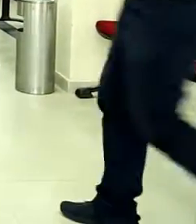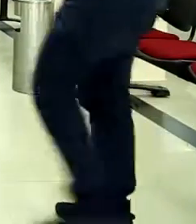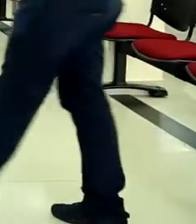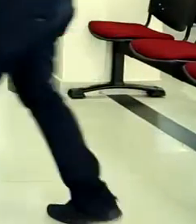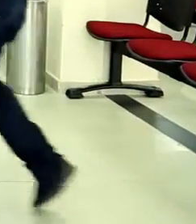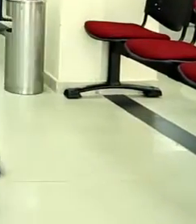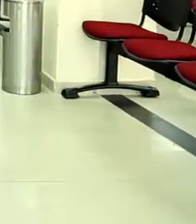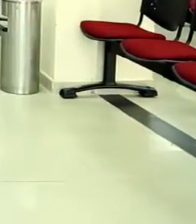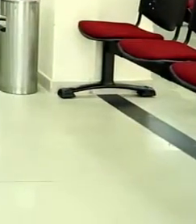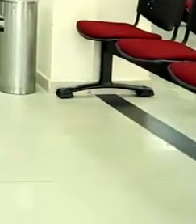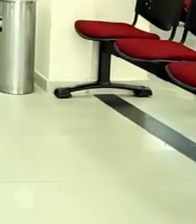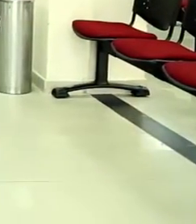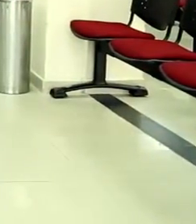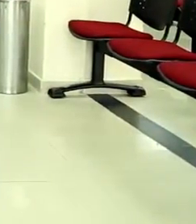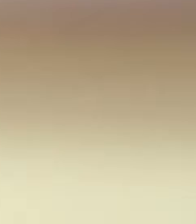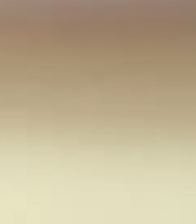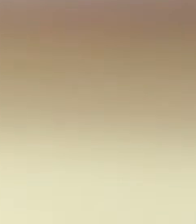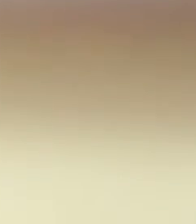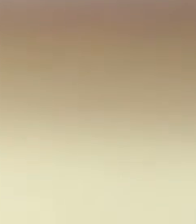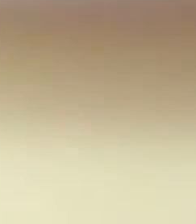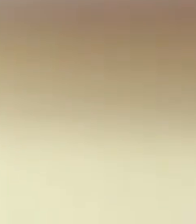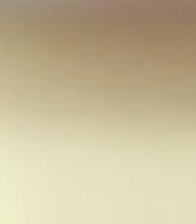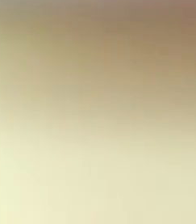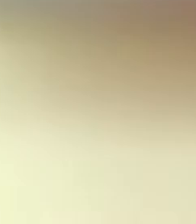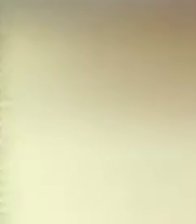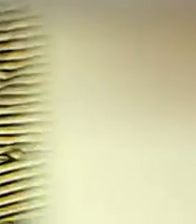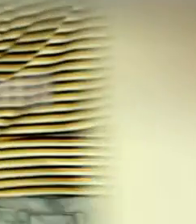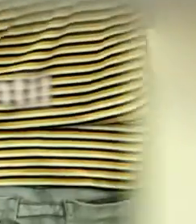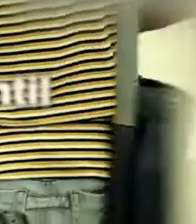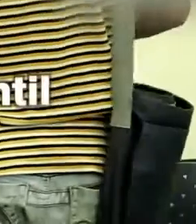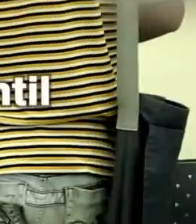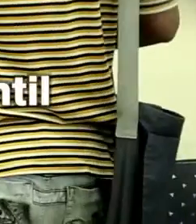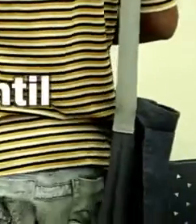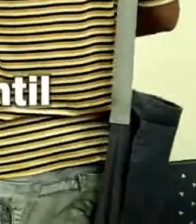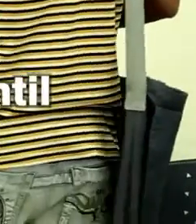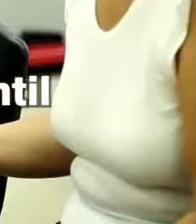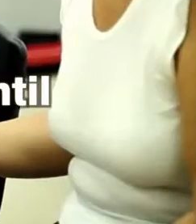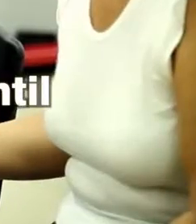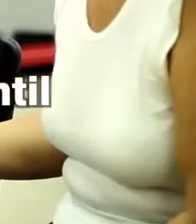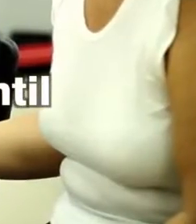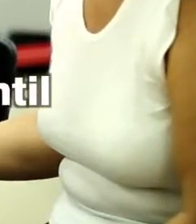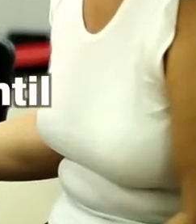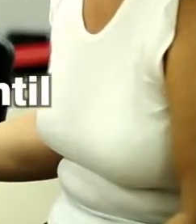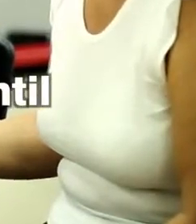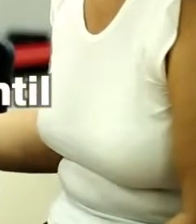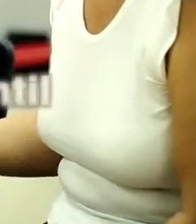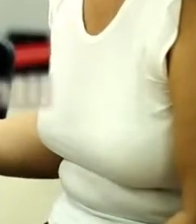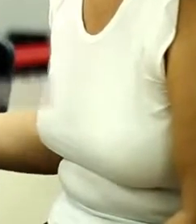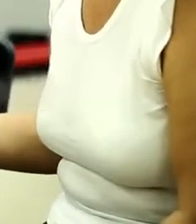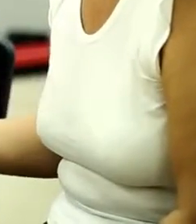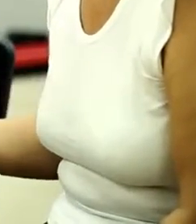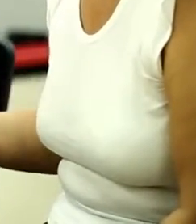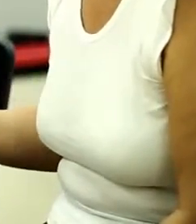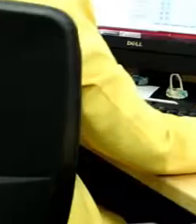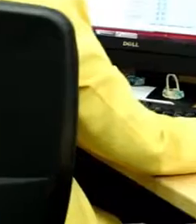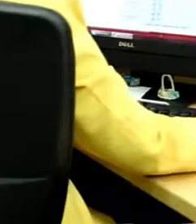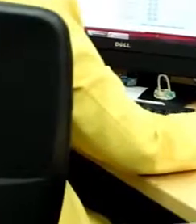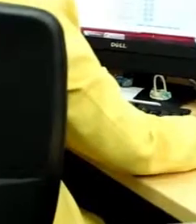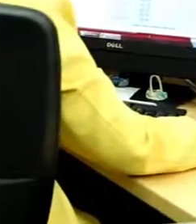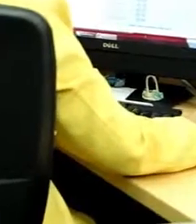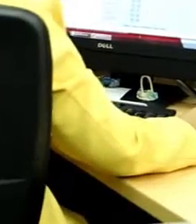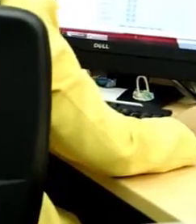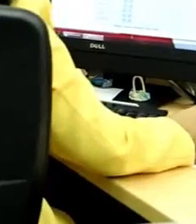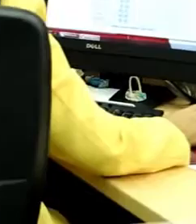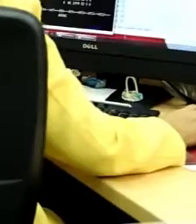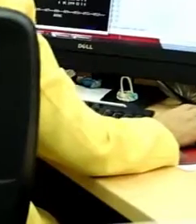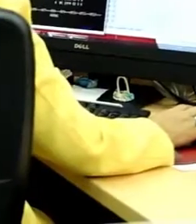Si eres comerciante o empresario, esto te interesa. Renueva ya tu matrícula mercantil en la Cámara de Comercio de Barranca Bermeja, San 31